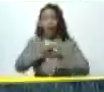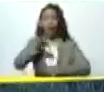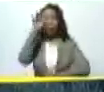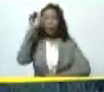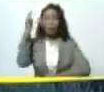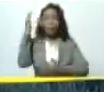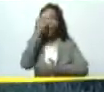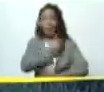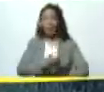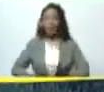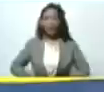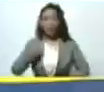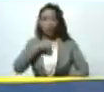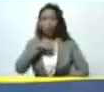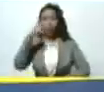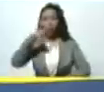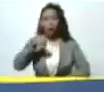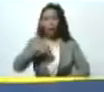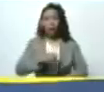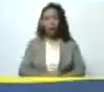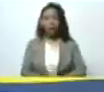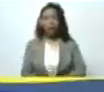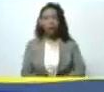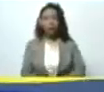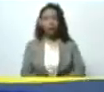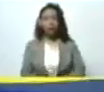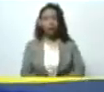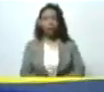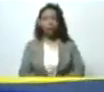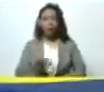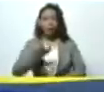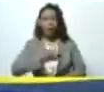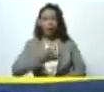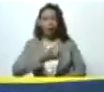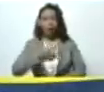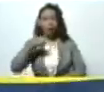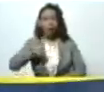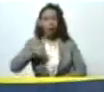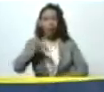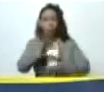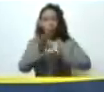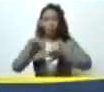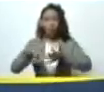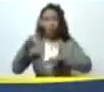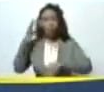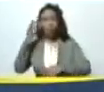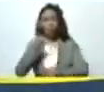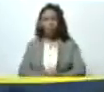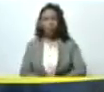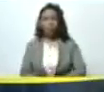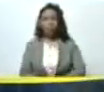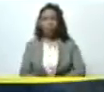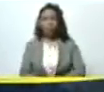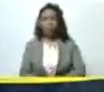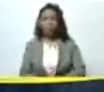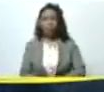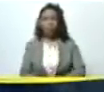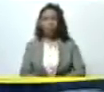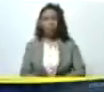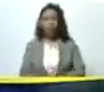bueno aquí nos encontramos con la alcaldesa de este municipio Joana Sánchez Divisay León